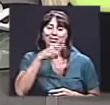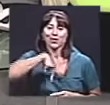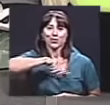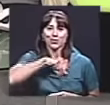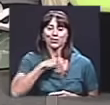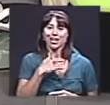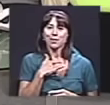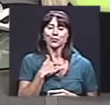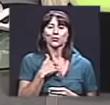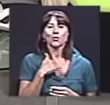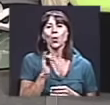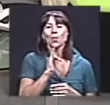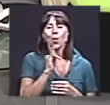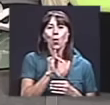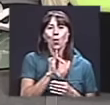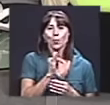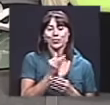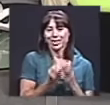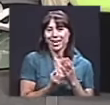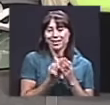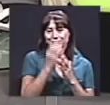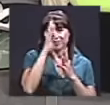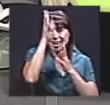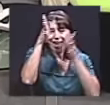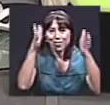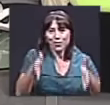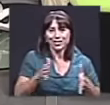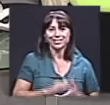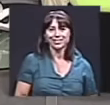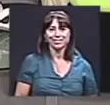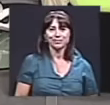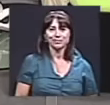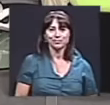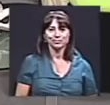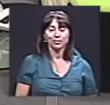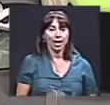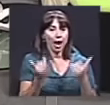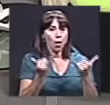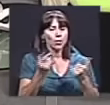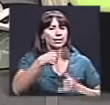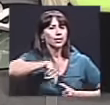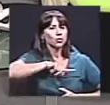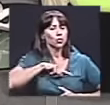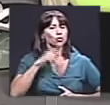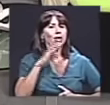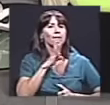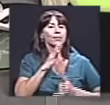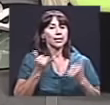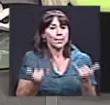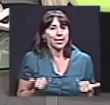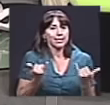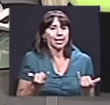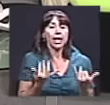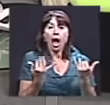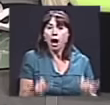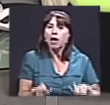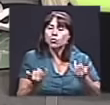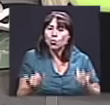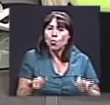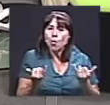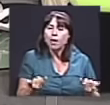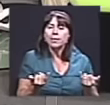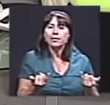Bueno, ok. Entonces, situémonos en el presente. Actualmente, ¿en qué proceso están ustedes? Entonces,